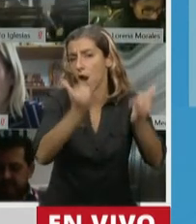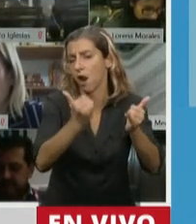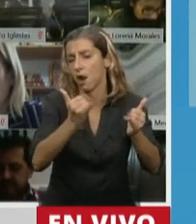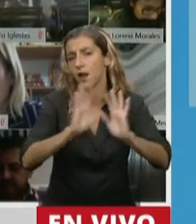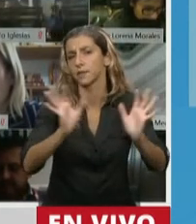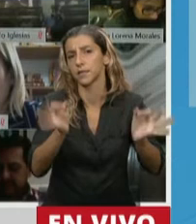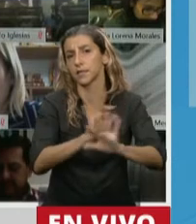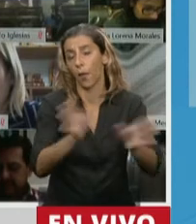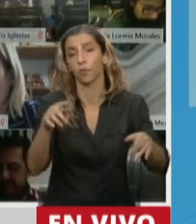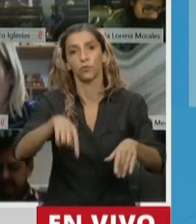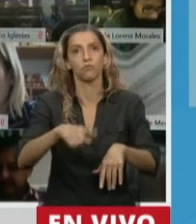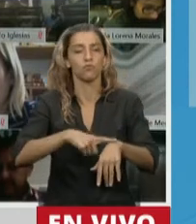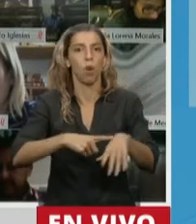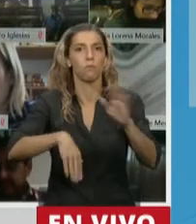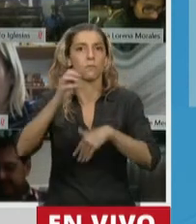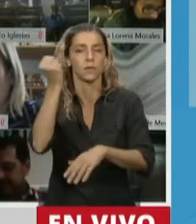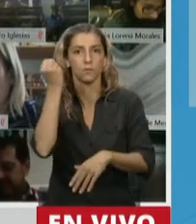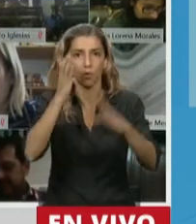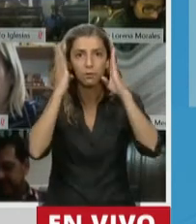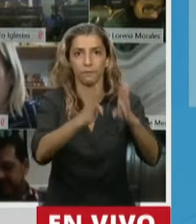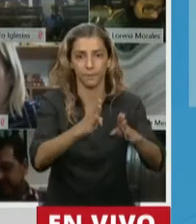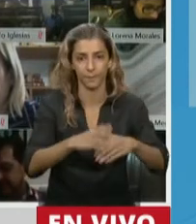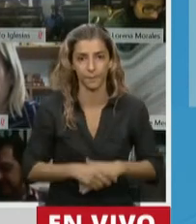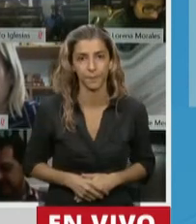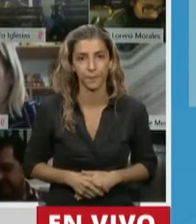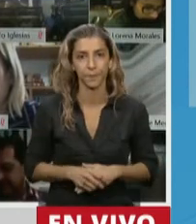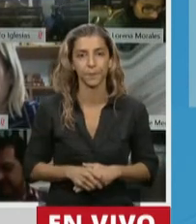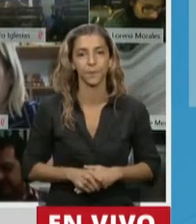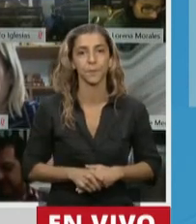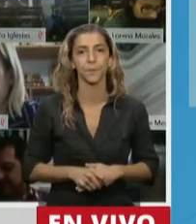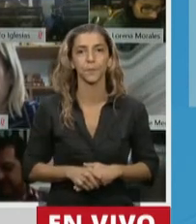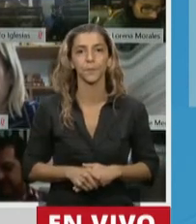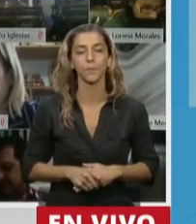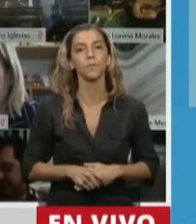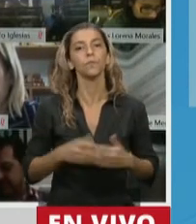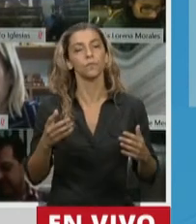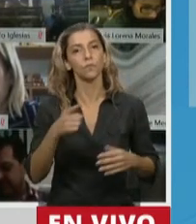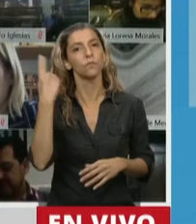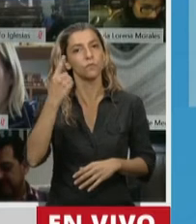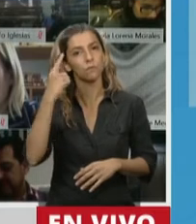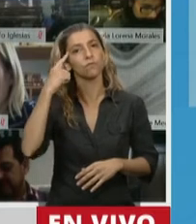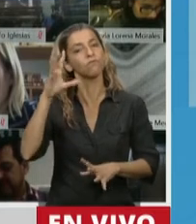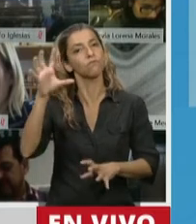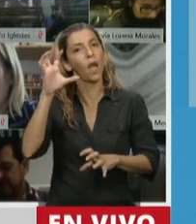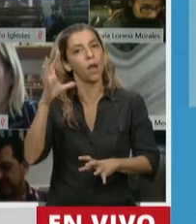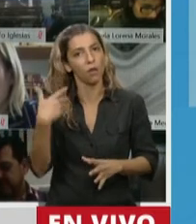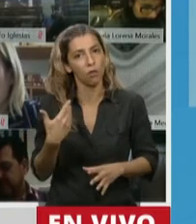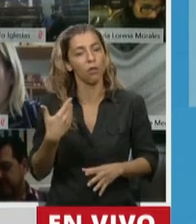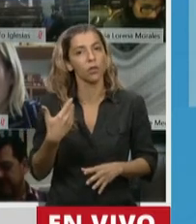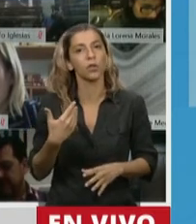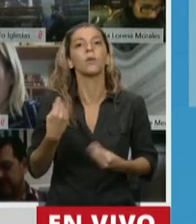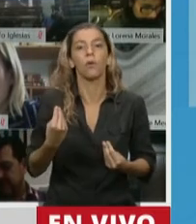ya se experimenta y se desarrolla en gran parte de la país. Cabe recordar que las disposiciones para